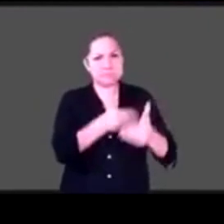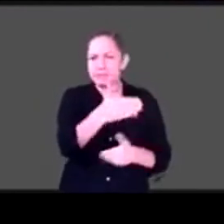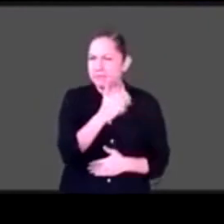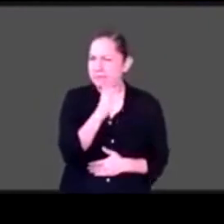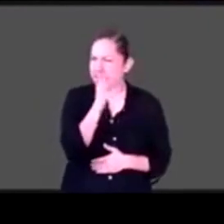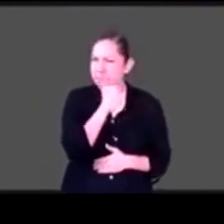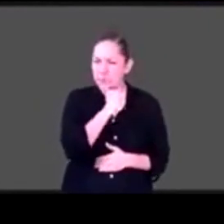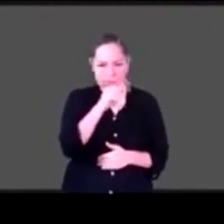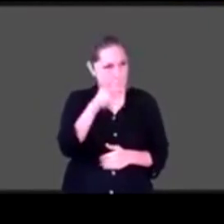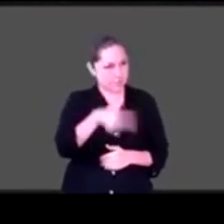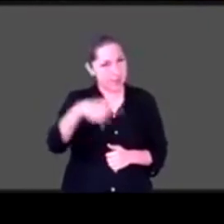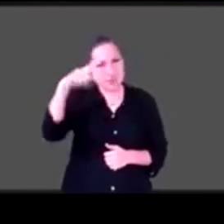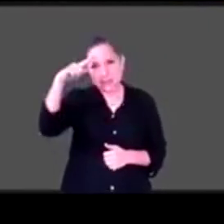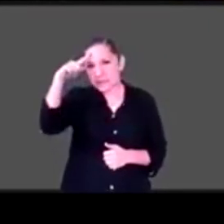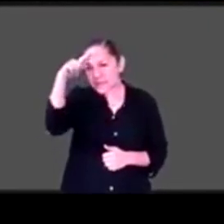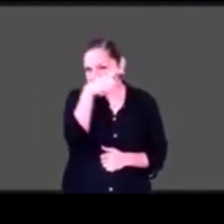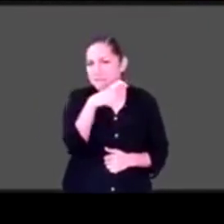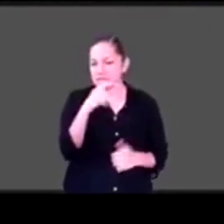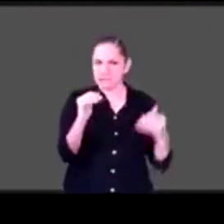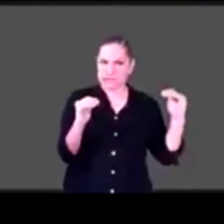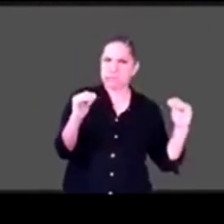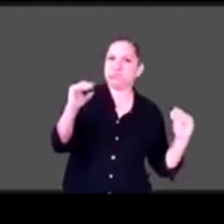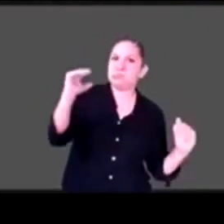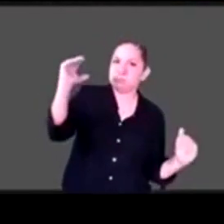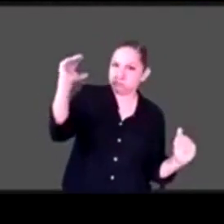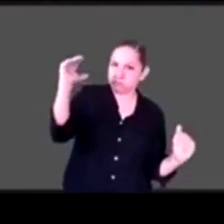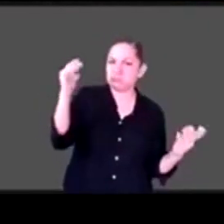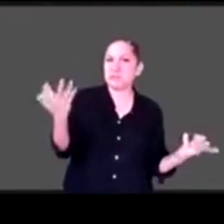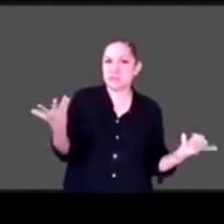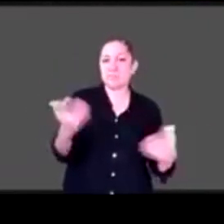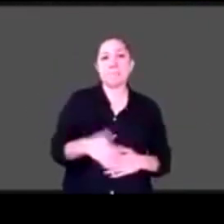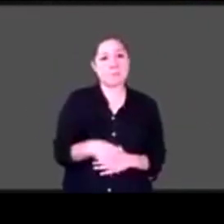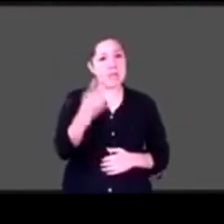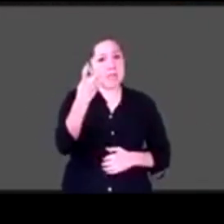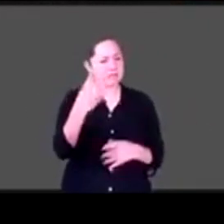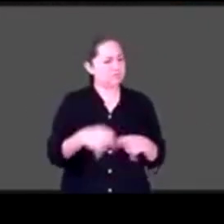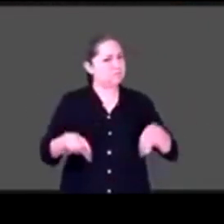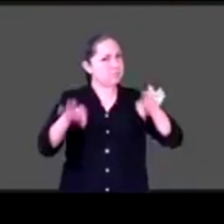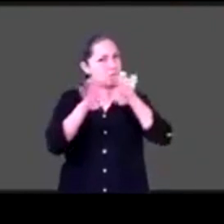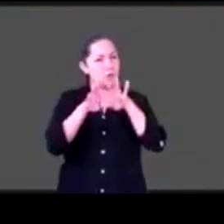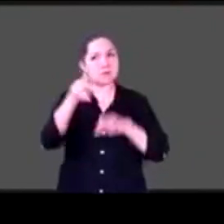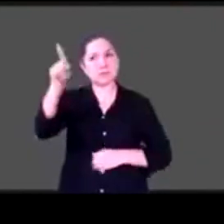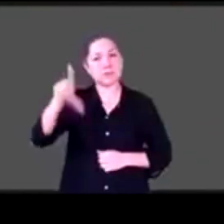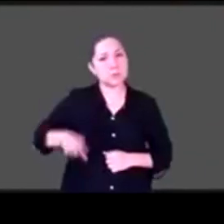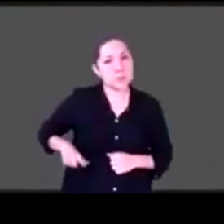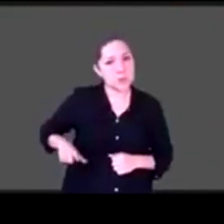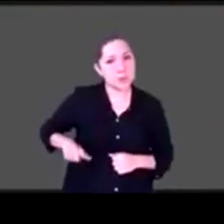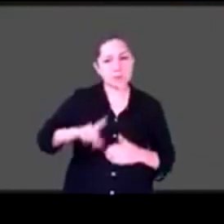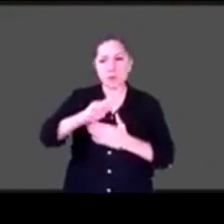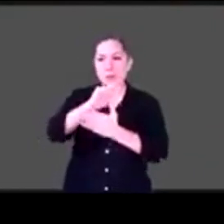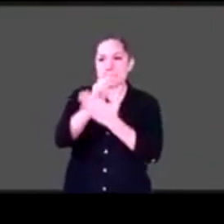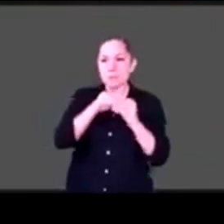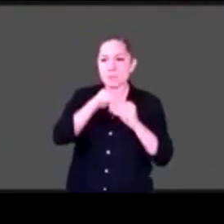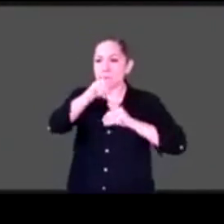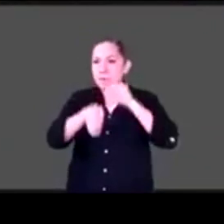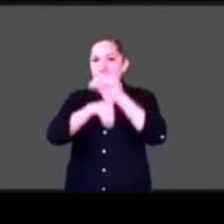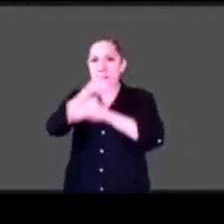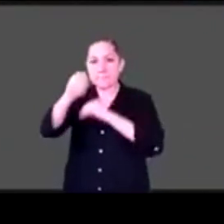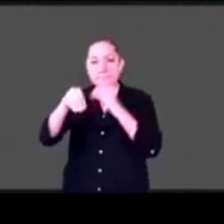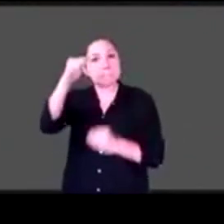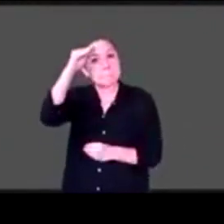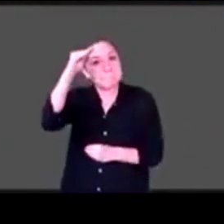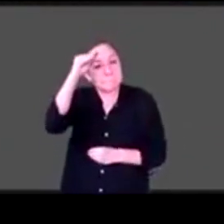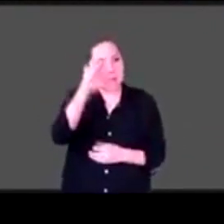que hay que trabajar muchísimo para que las políticas públicas sean reales, y sean muy concretas en cada localidad.